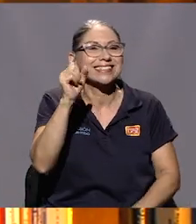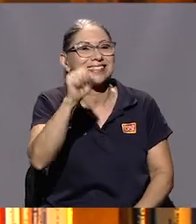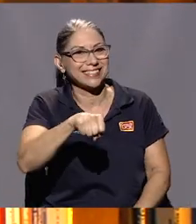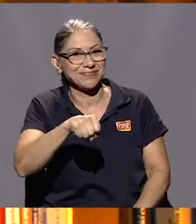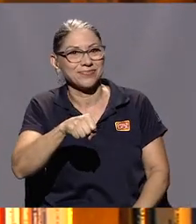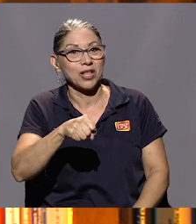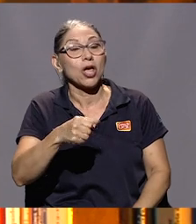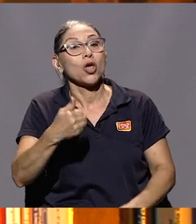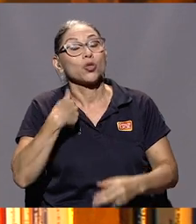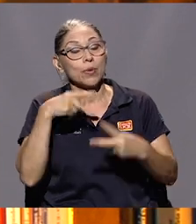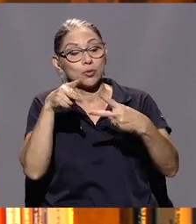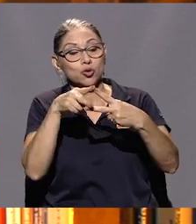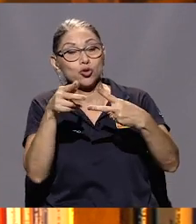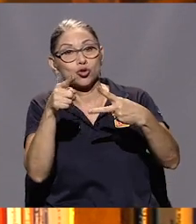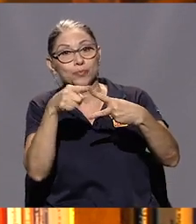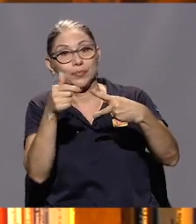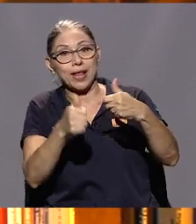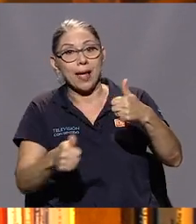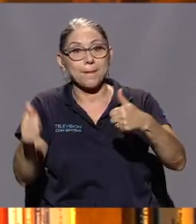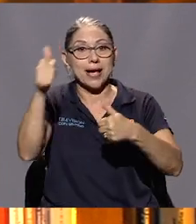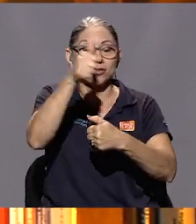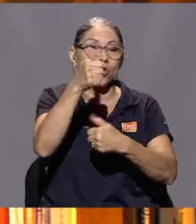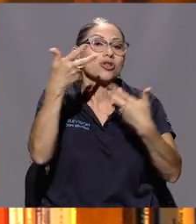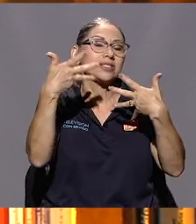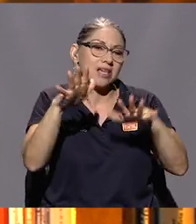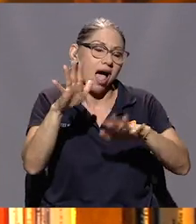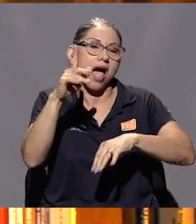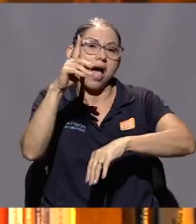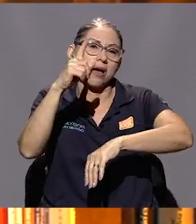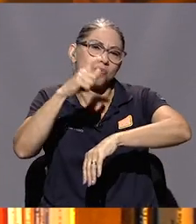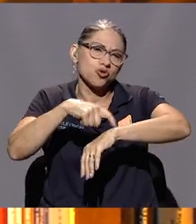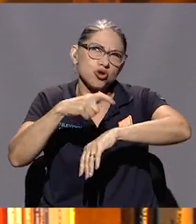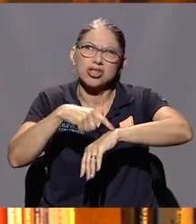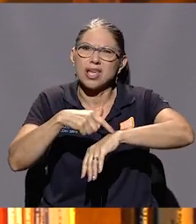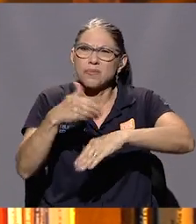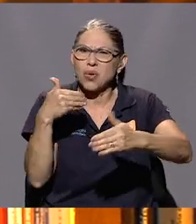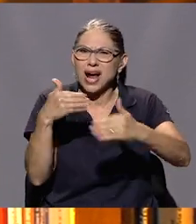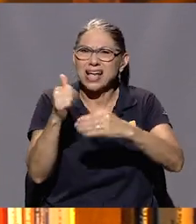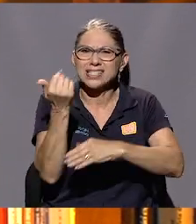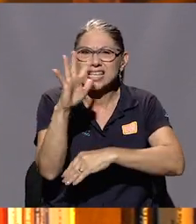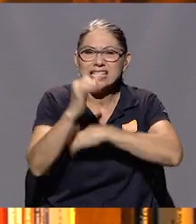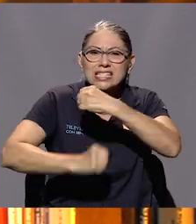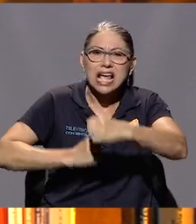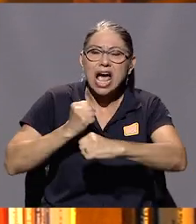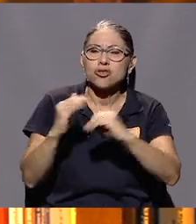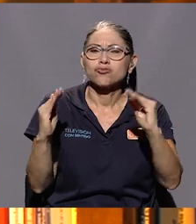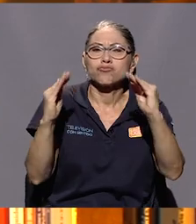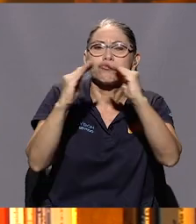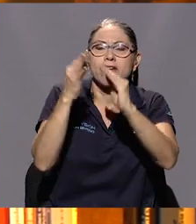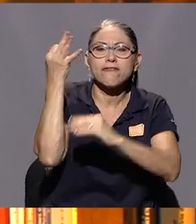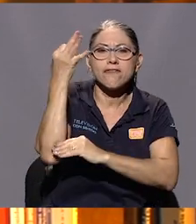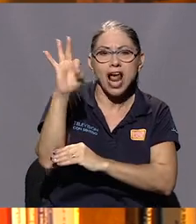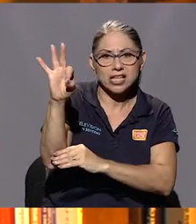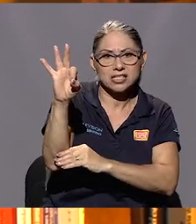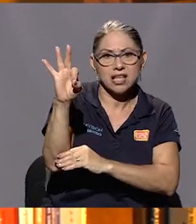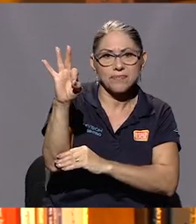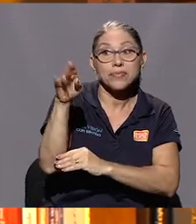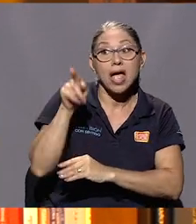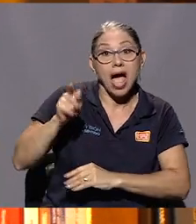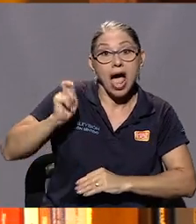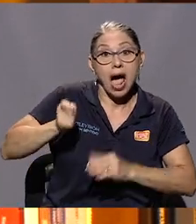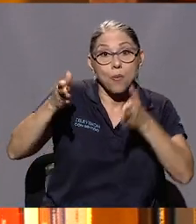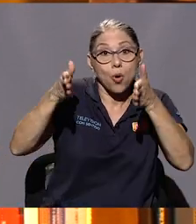José y yo tuvimos dos hijas. La mayor tiene ya mucho tiempo, casi 15 años, de vivir en Francia.